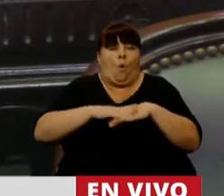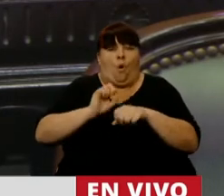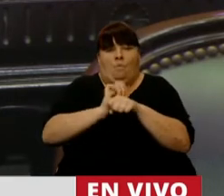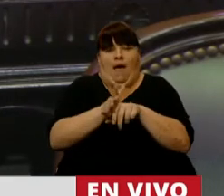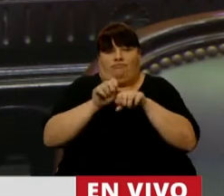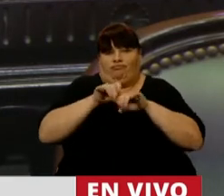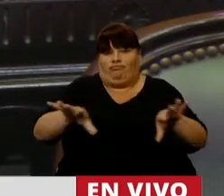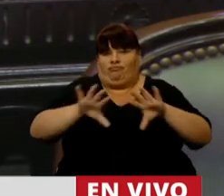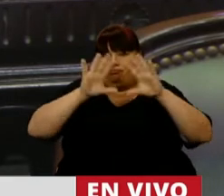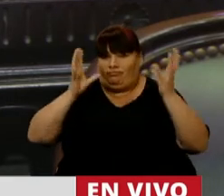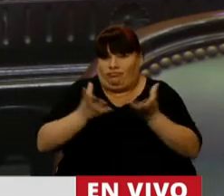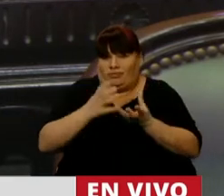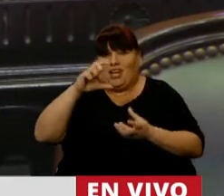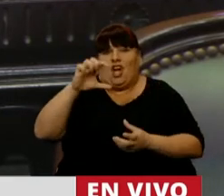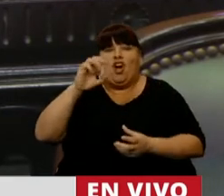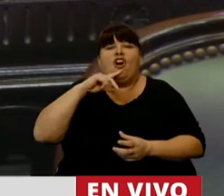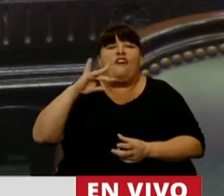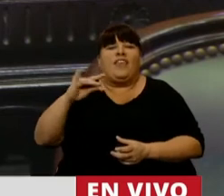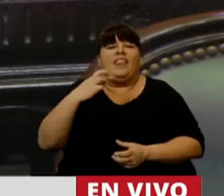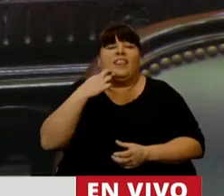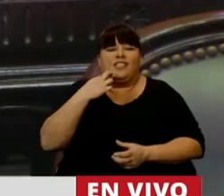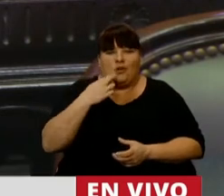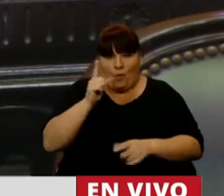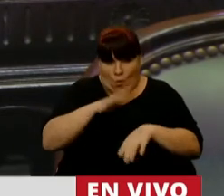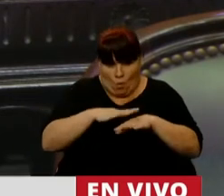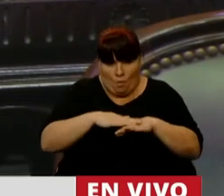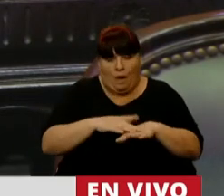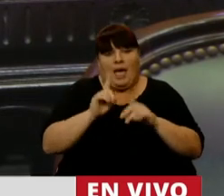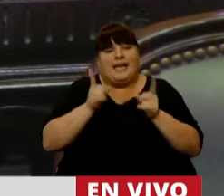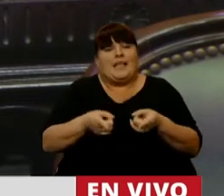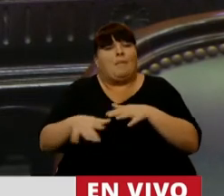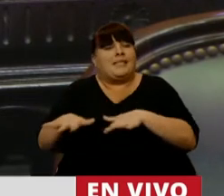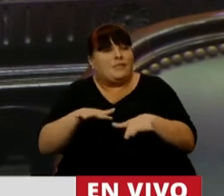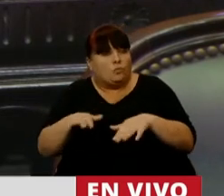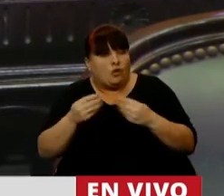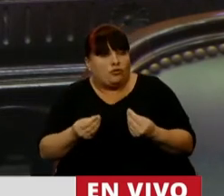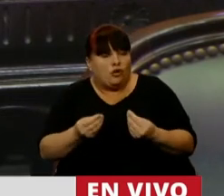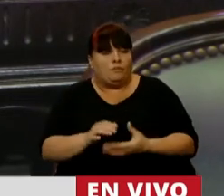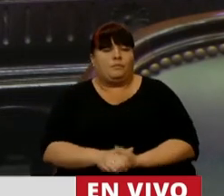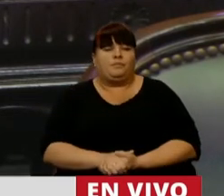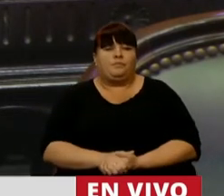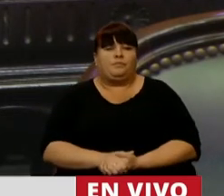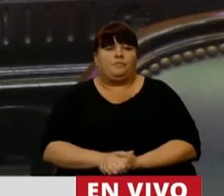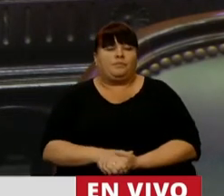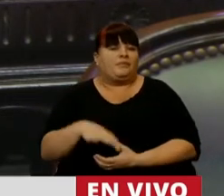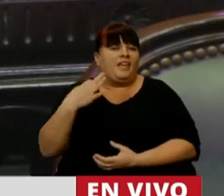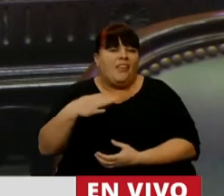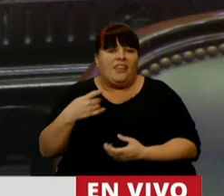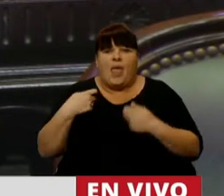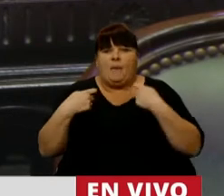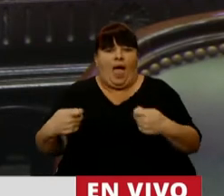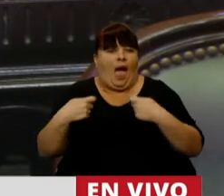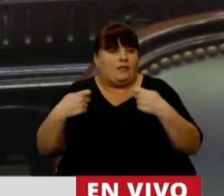pandemia del COVID-19. Y en una situación donde debe afrontar